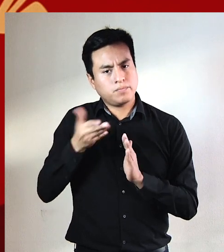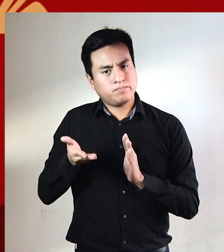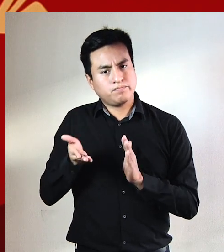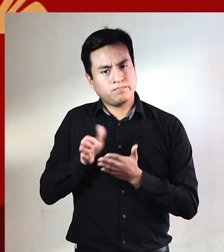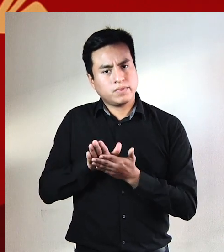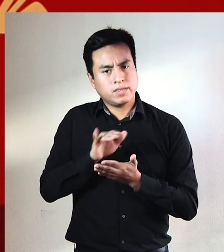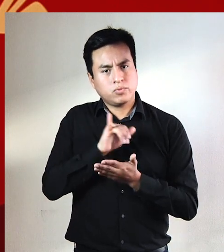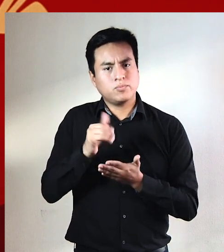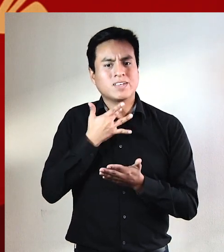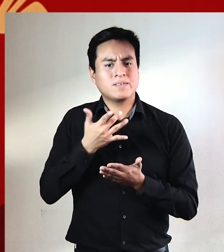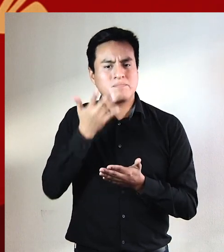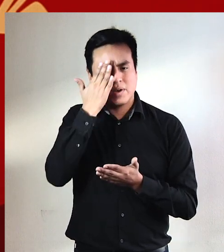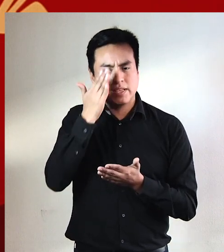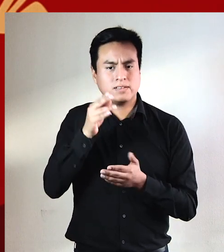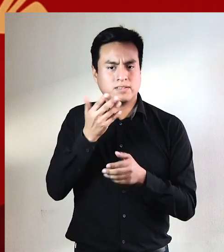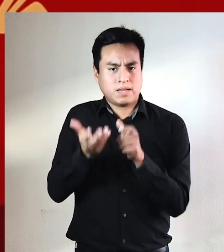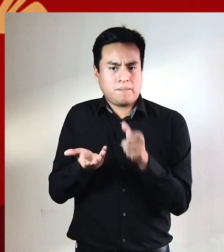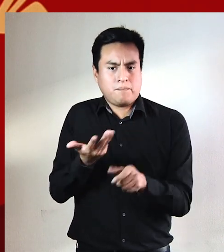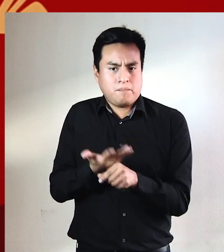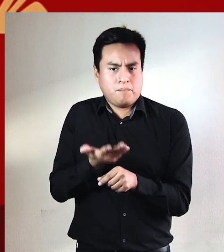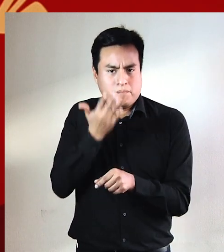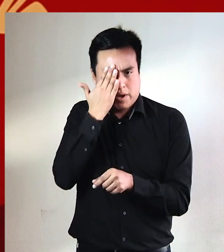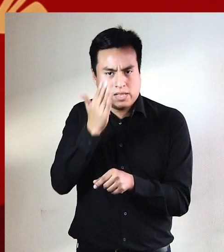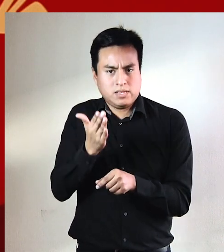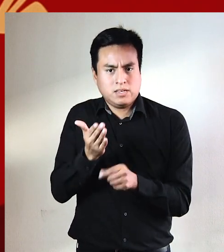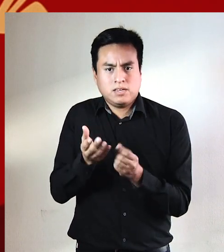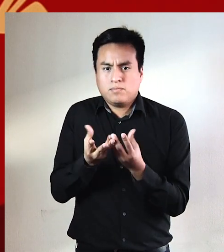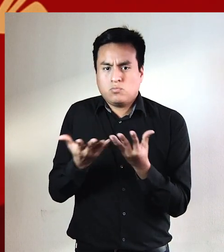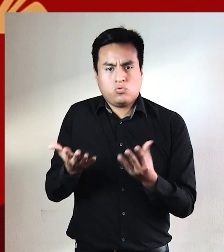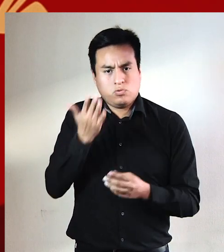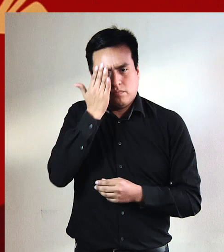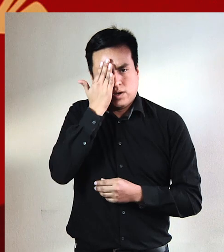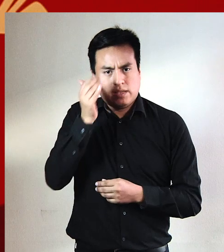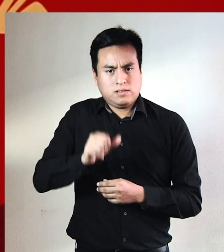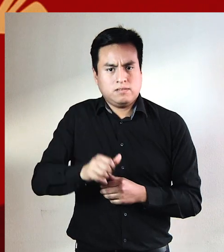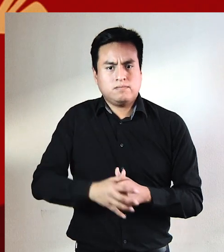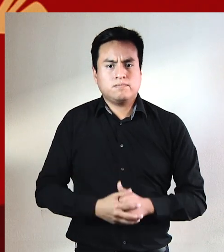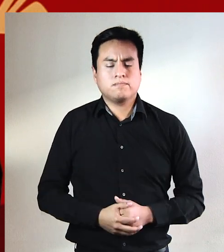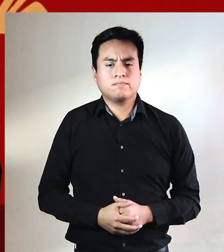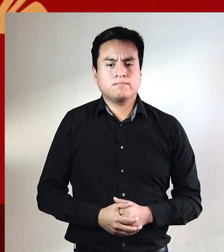sino por lo mal que están los que están mal, y los que están mal están muy mal.